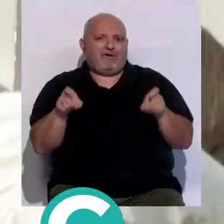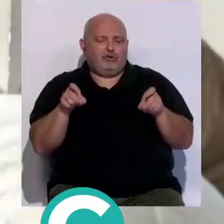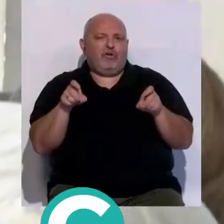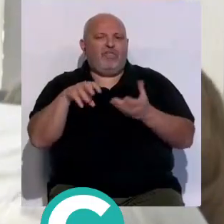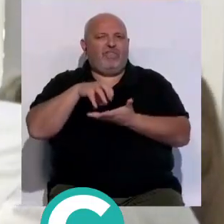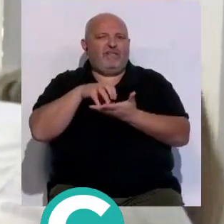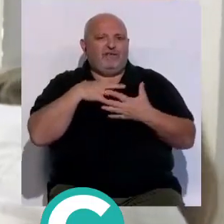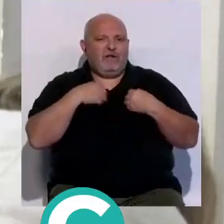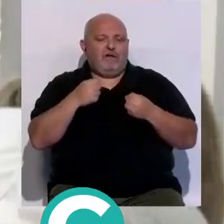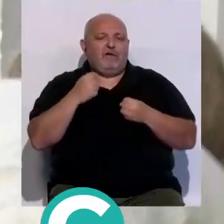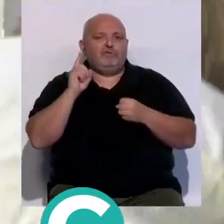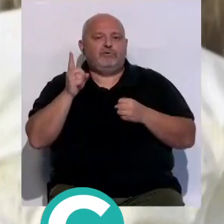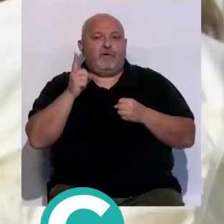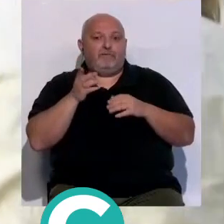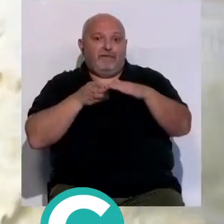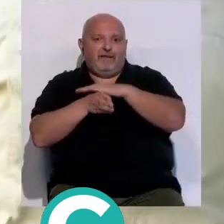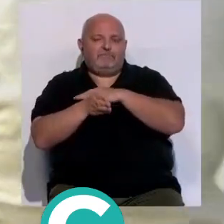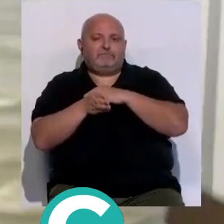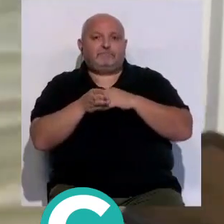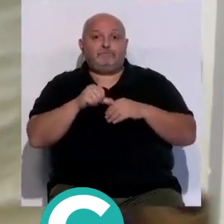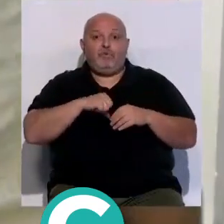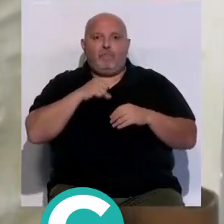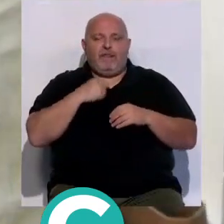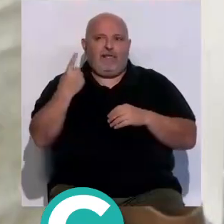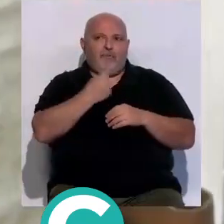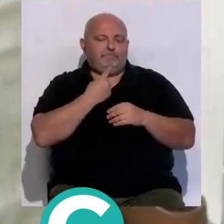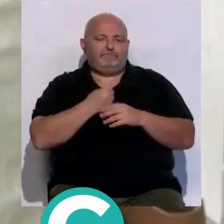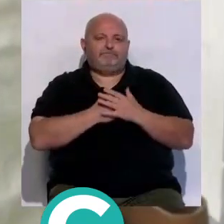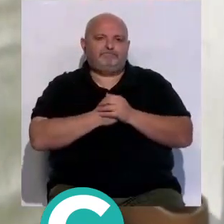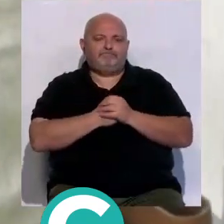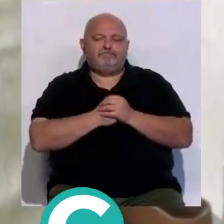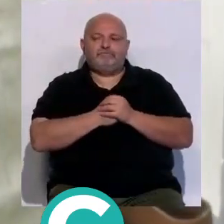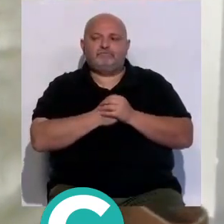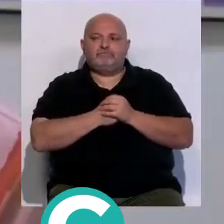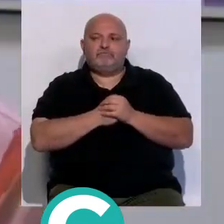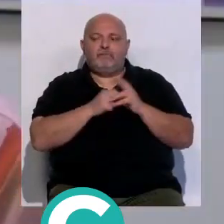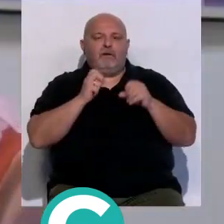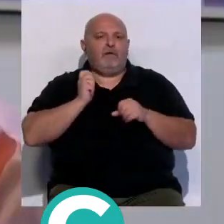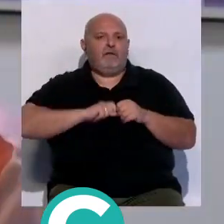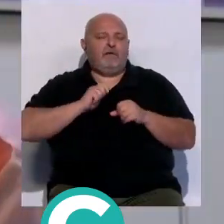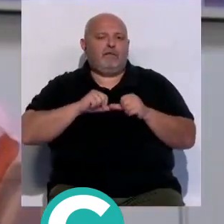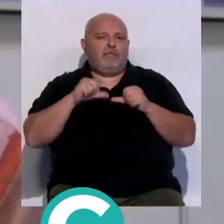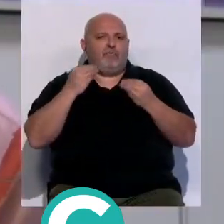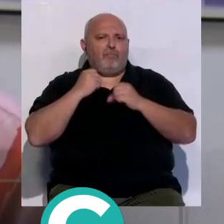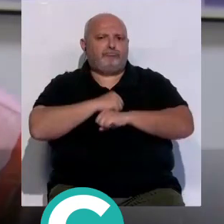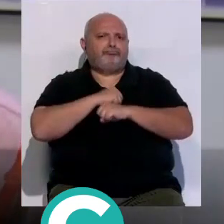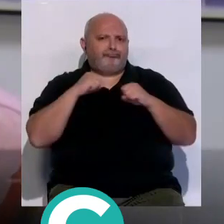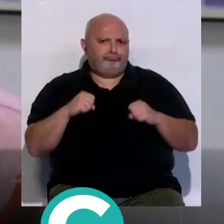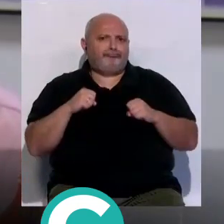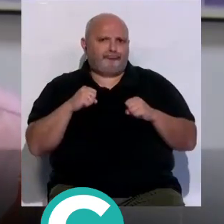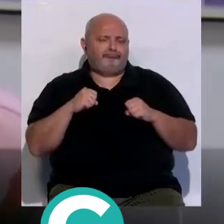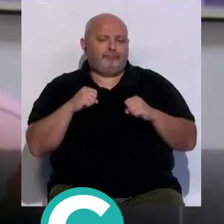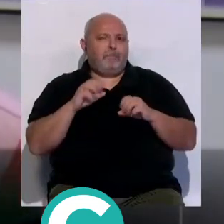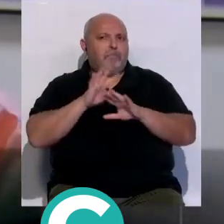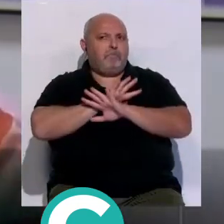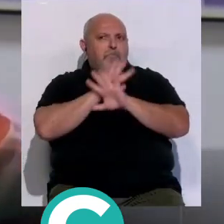en los centros de salud y del paritorio en los hospitales Somos profesionales muy bien formados y que